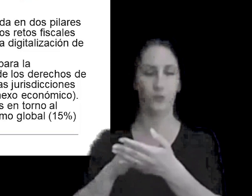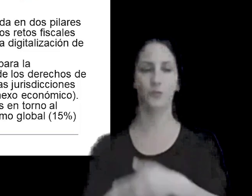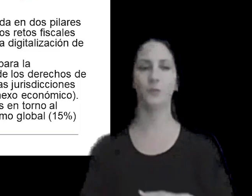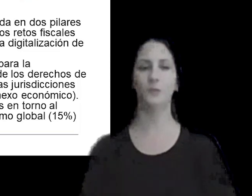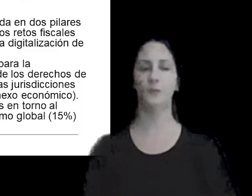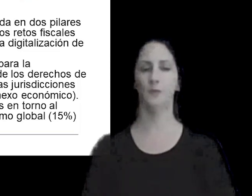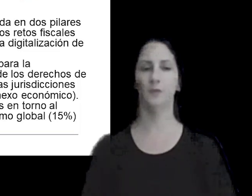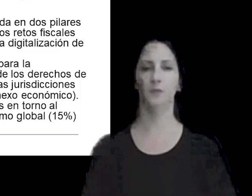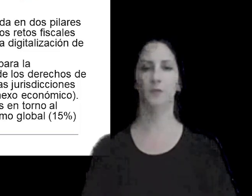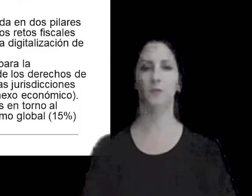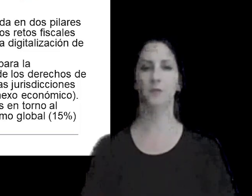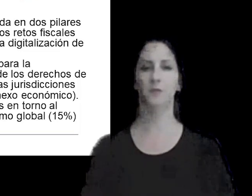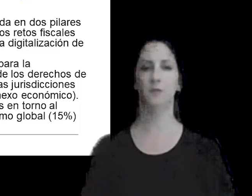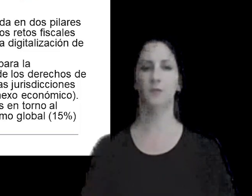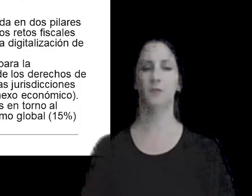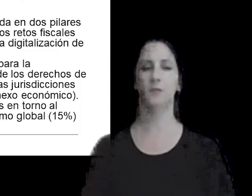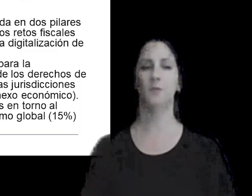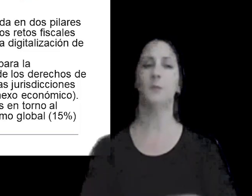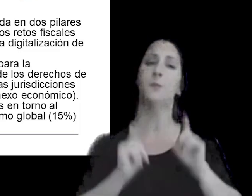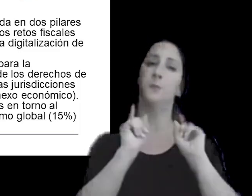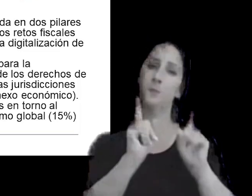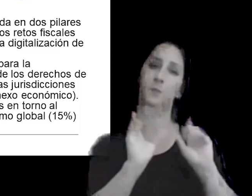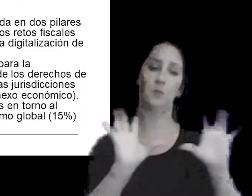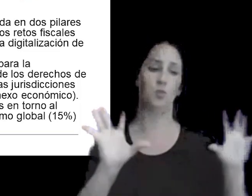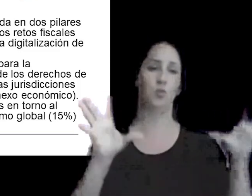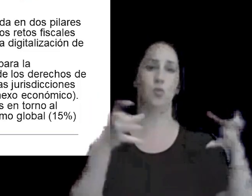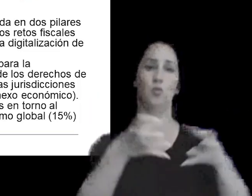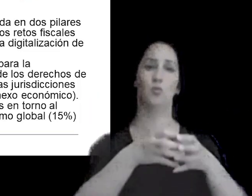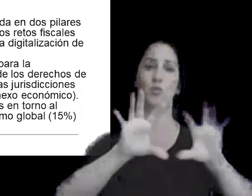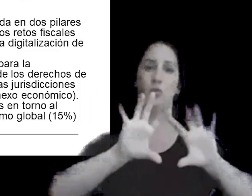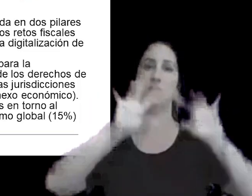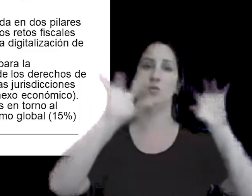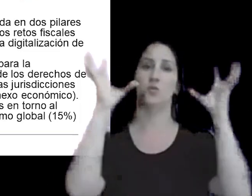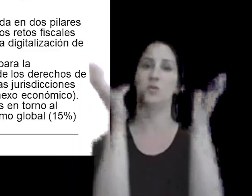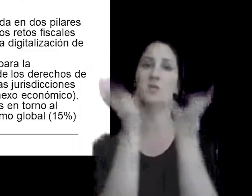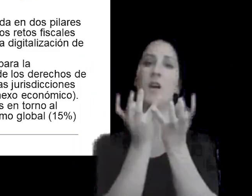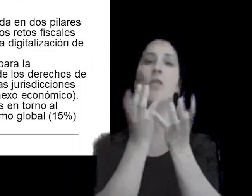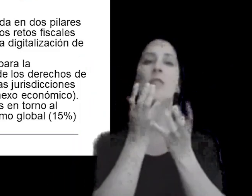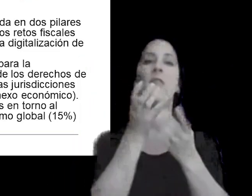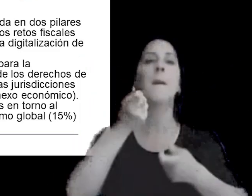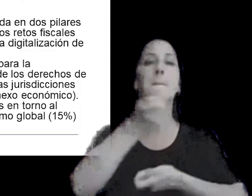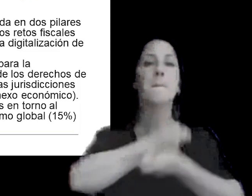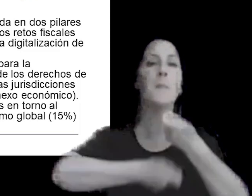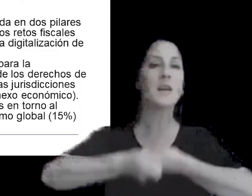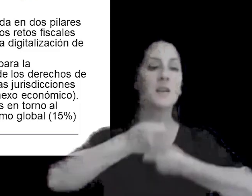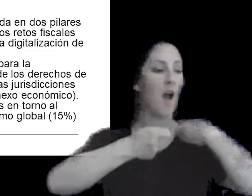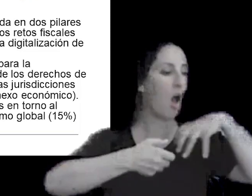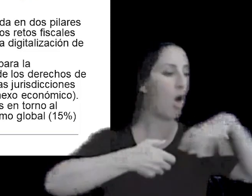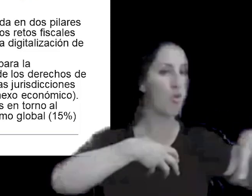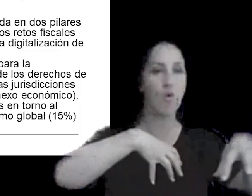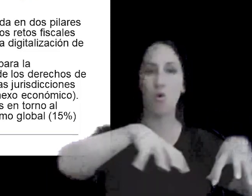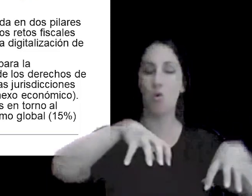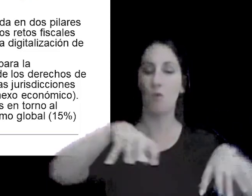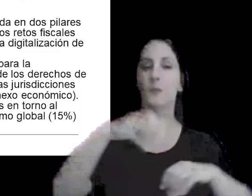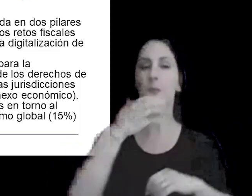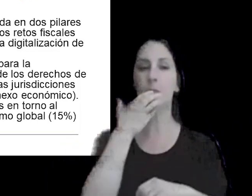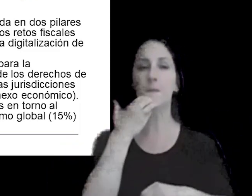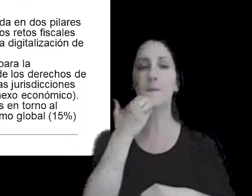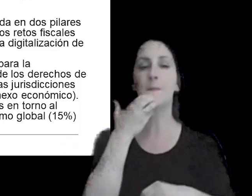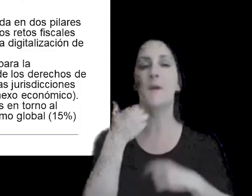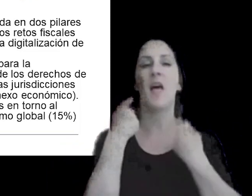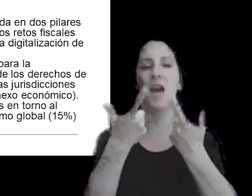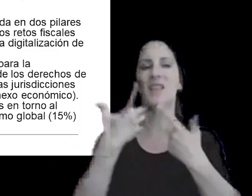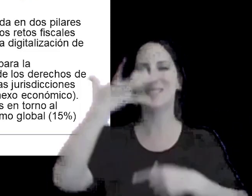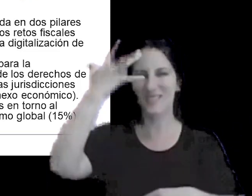por parte dentro de grupos multinacionales a las jurisdicciones de mercado para asegurar que haya una